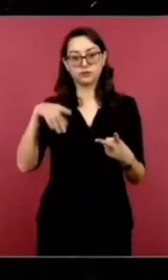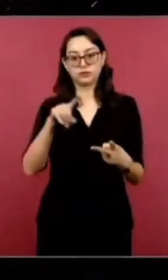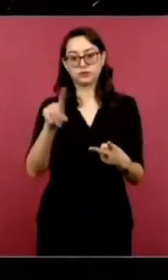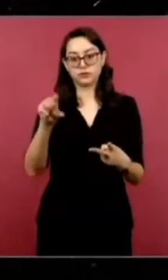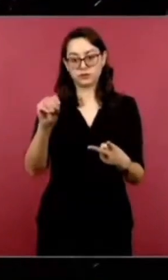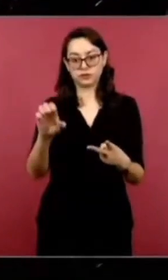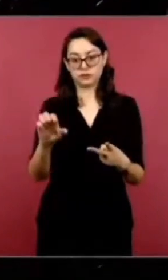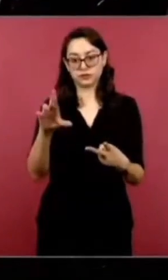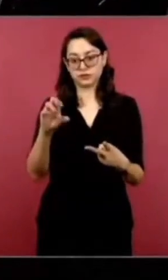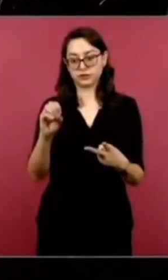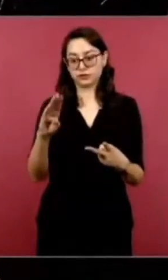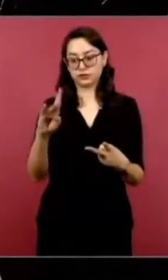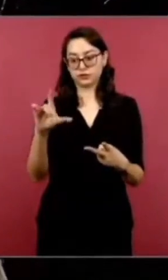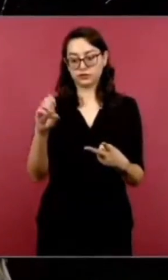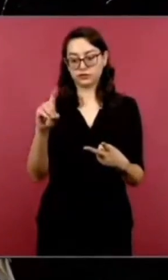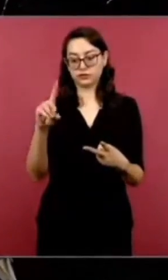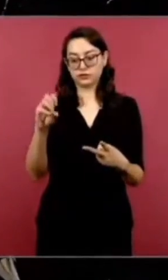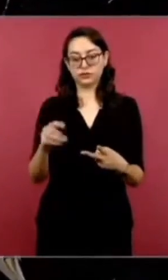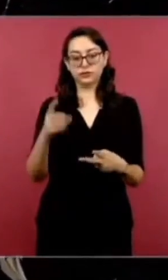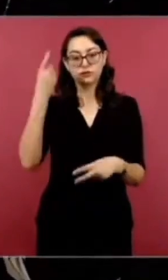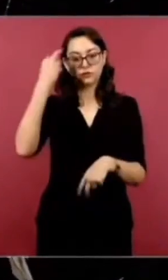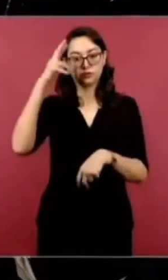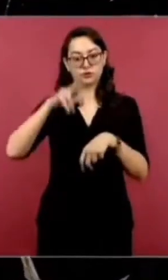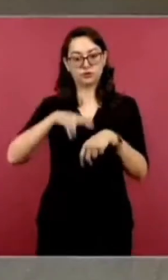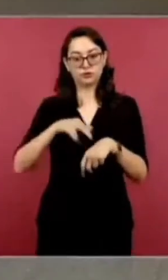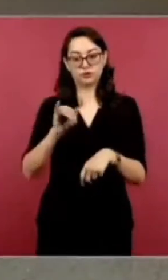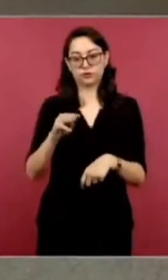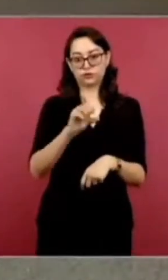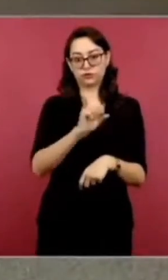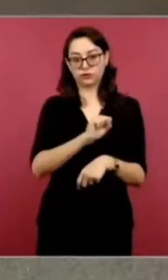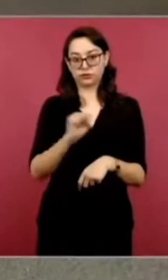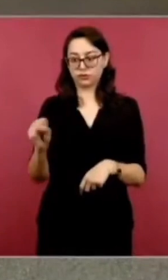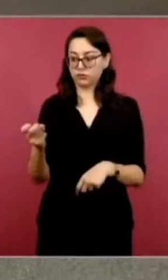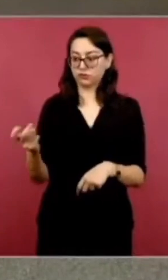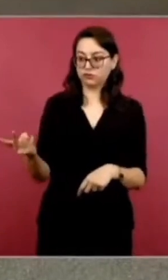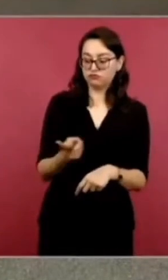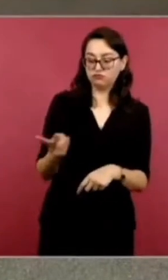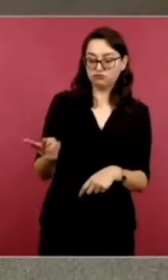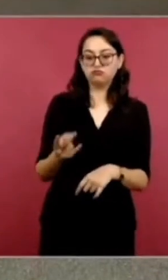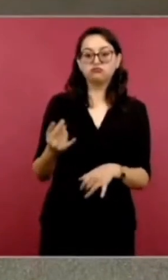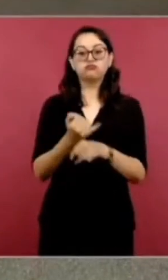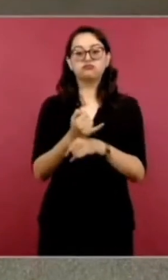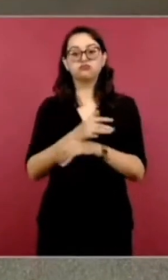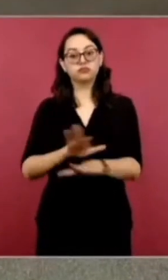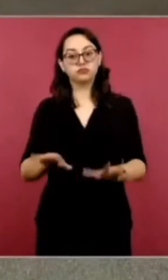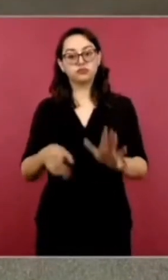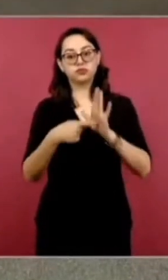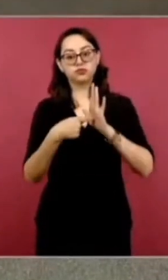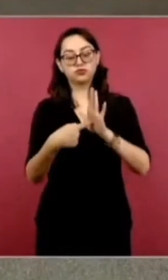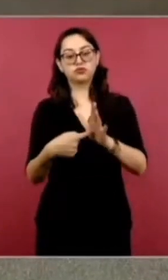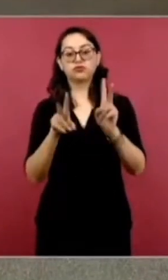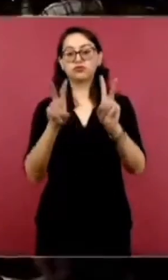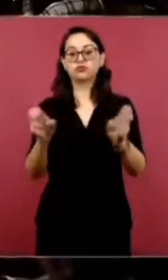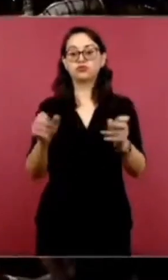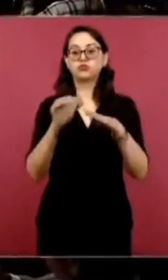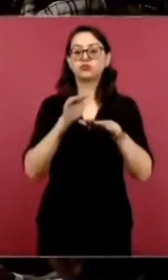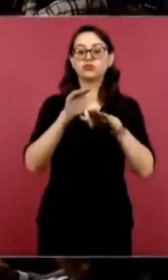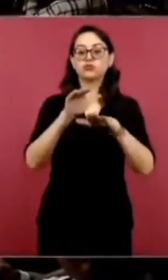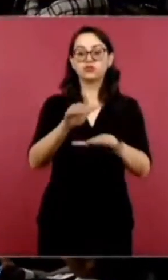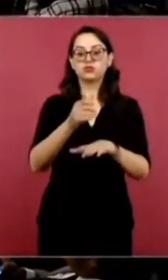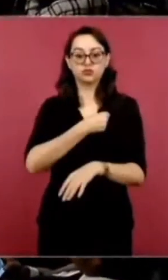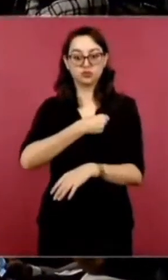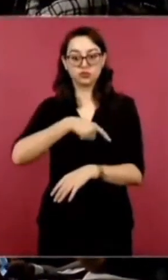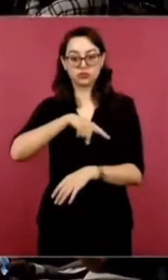Robledo, director general del IMSS, para que nos puedan dar cuenta de los avances en materia de